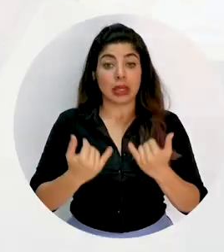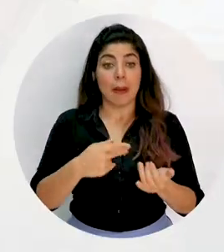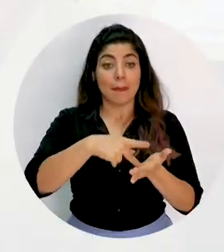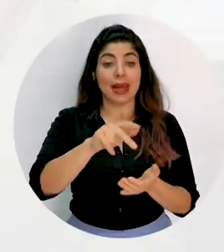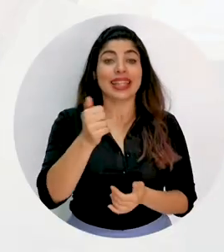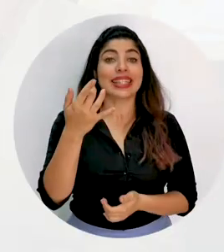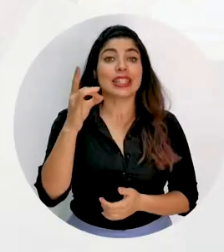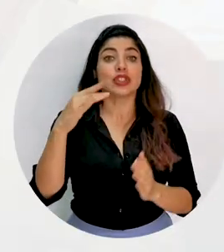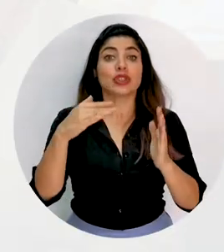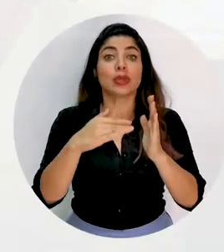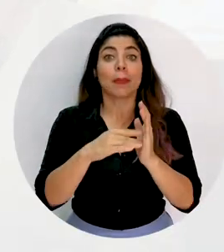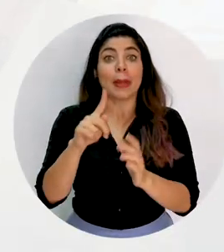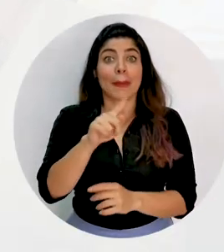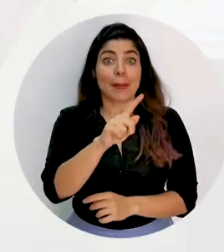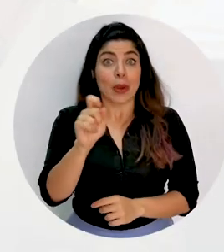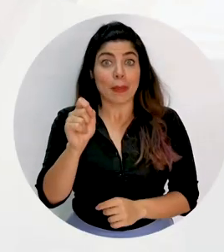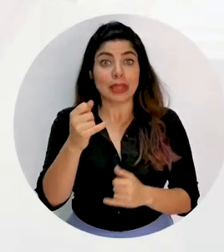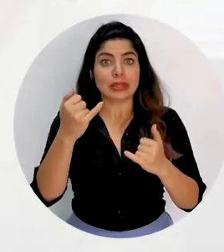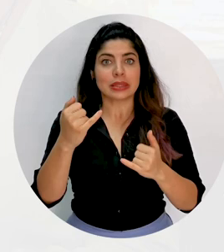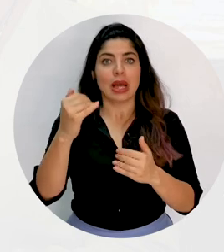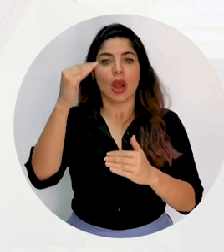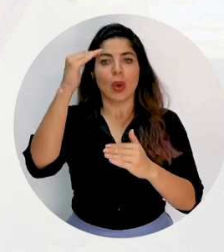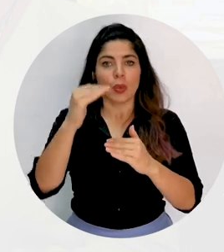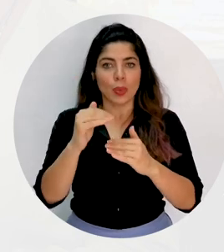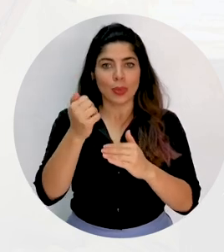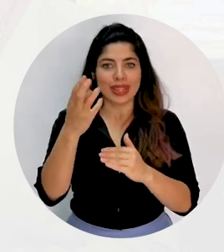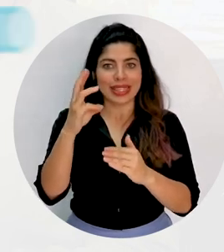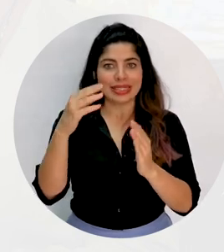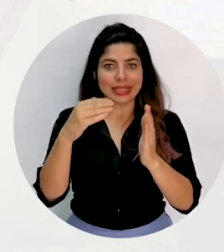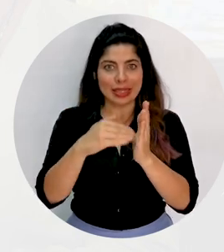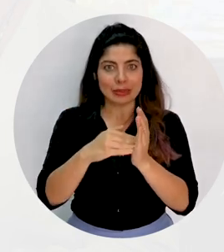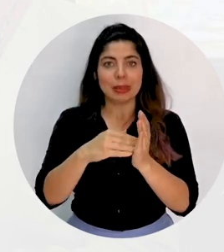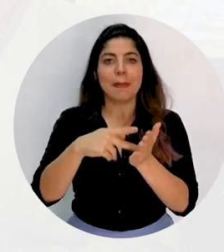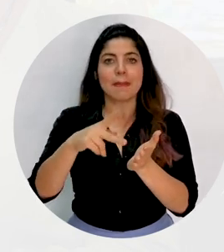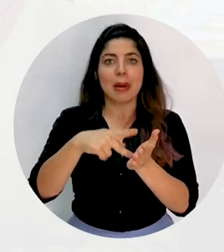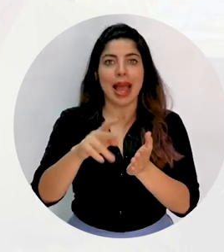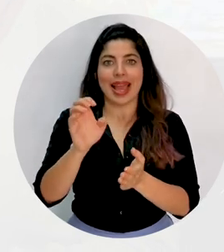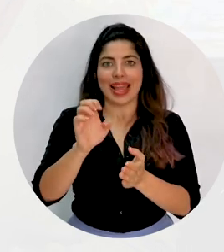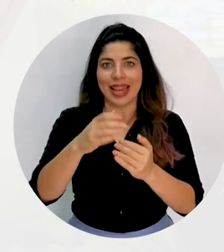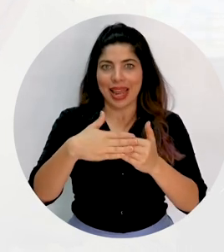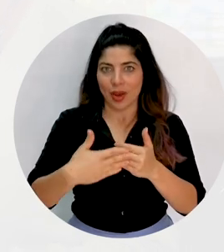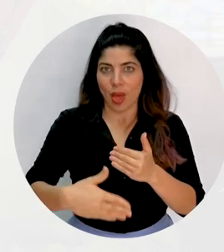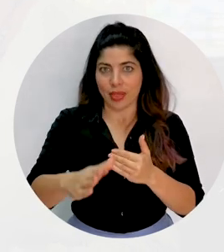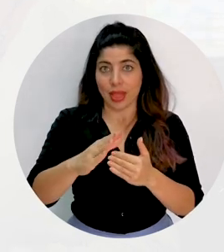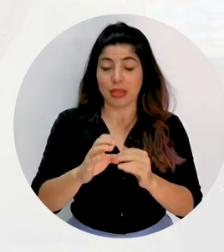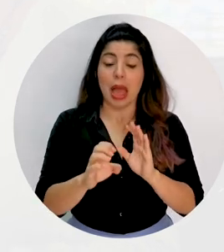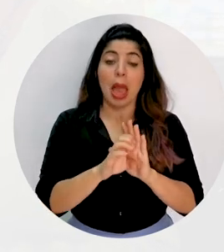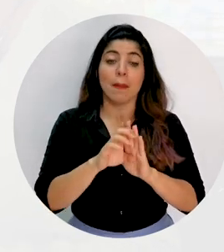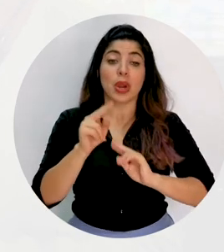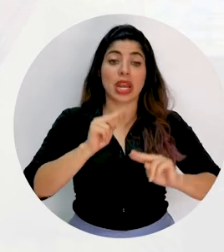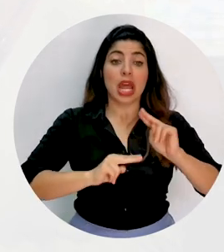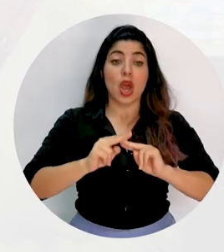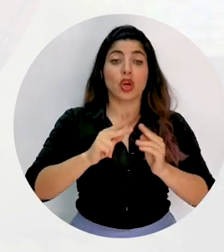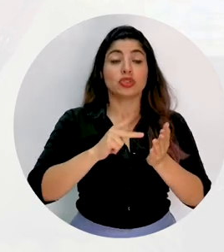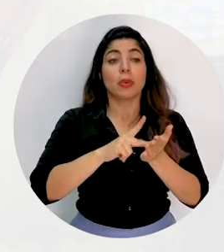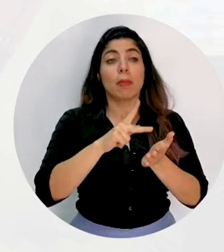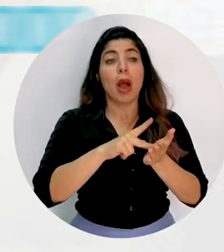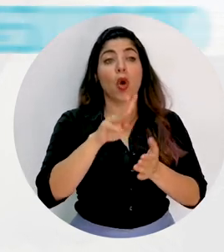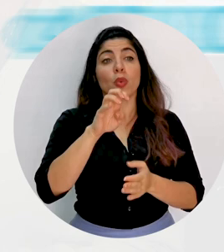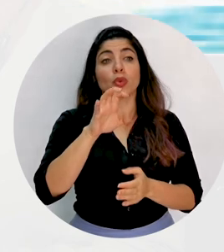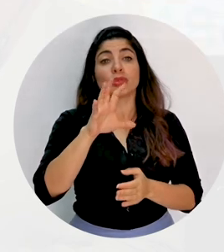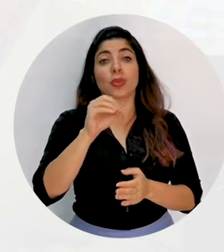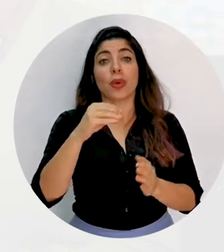una casa que hoy paga 18,000 colones mensuales pagará 16,000 a partir de enero, mientras que un comercio que hoy paga